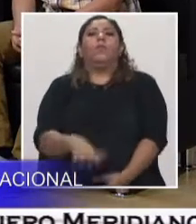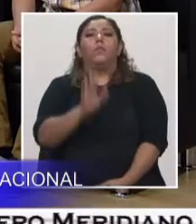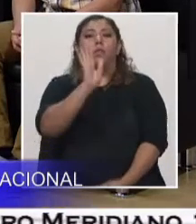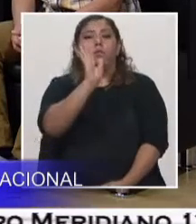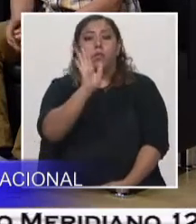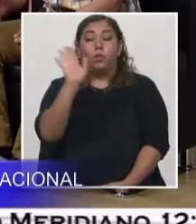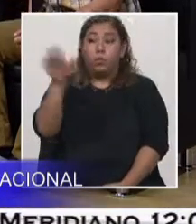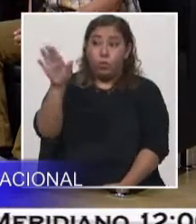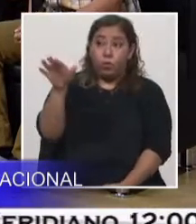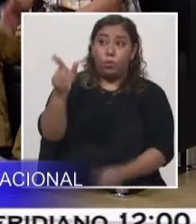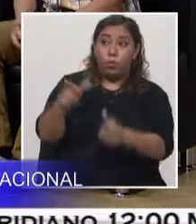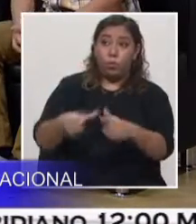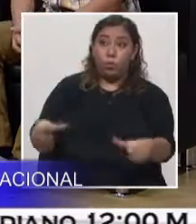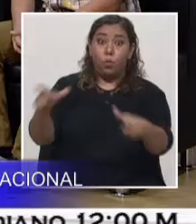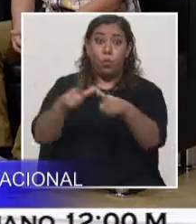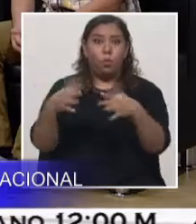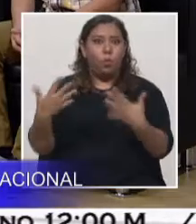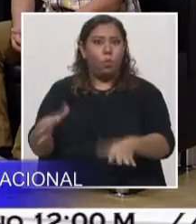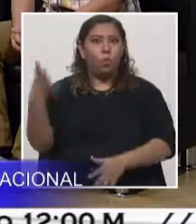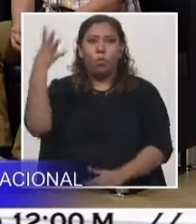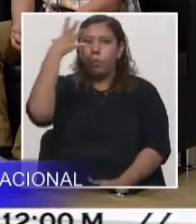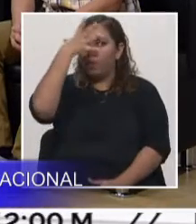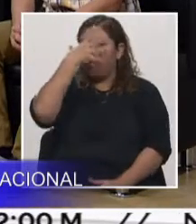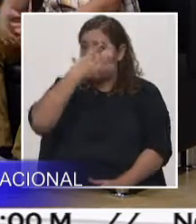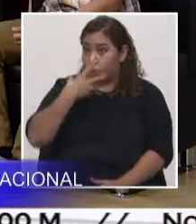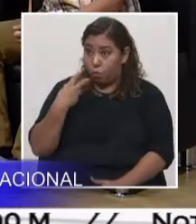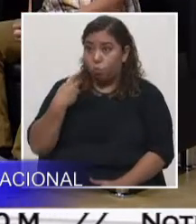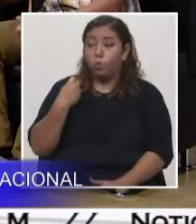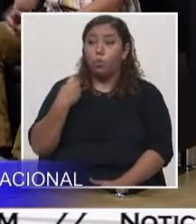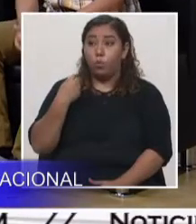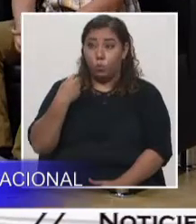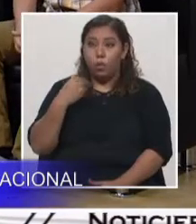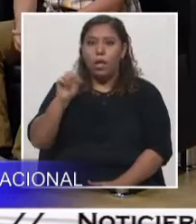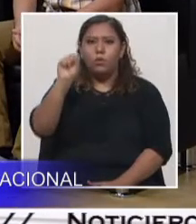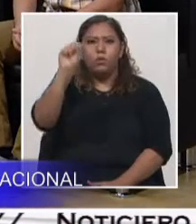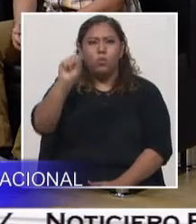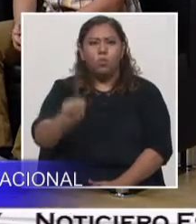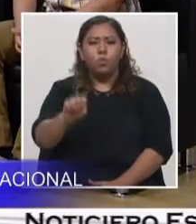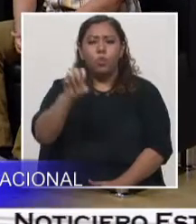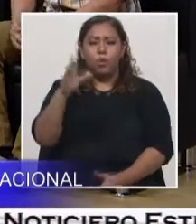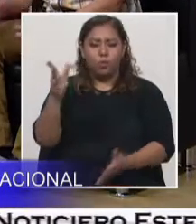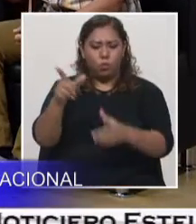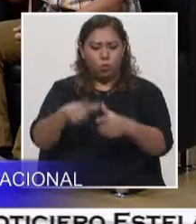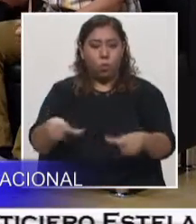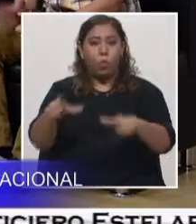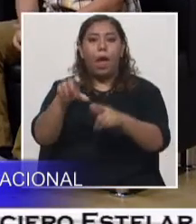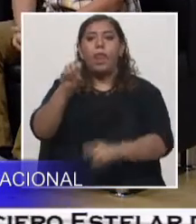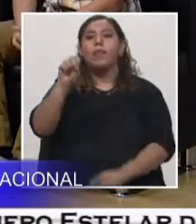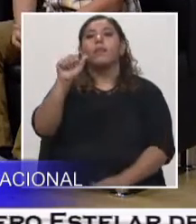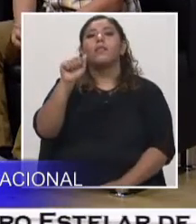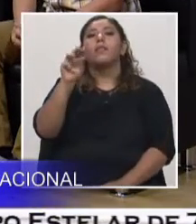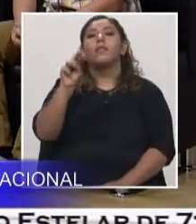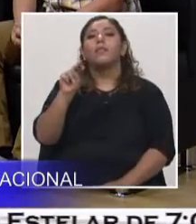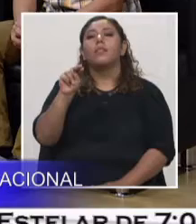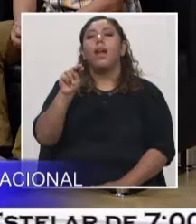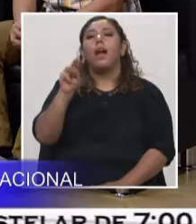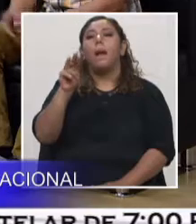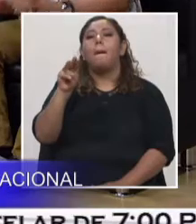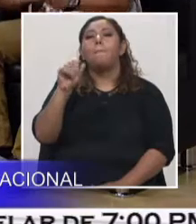llama Cañón Caulato, en el sur. Este es en San Marcos. Es San Marcos. San Marcos de Colón. Es un lugar precioso,